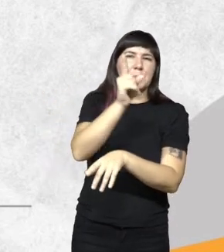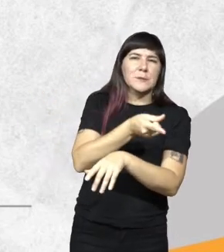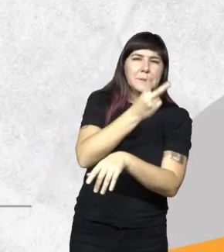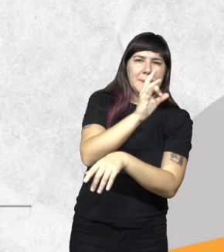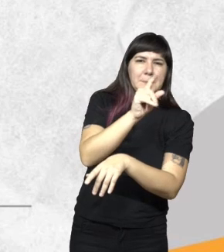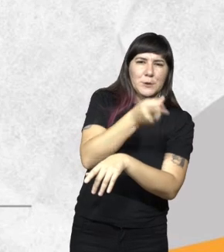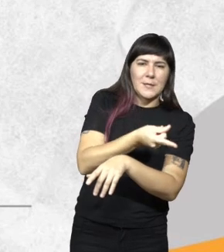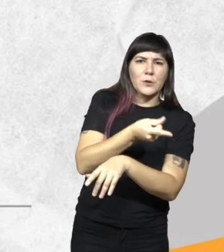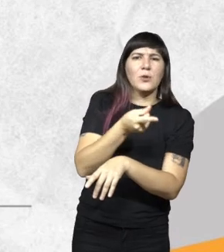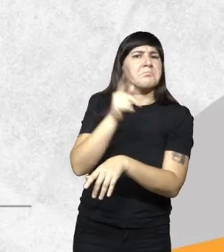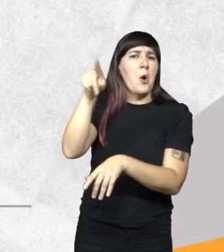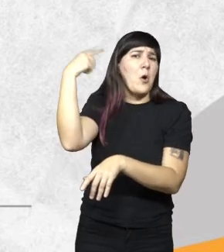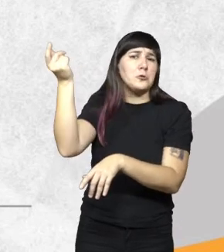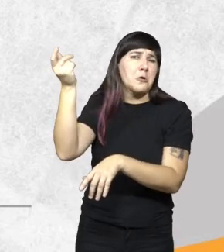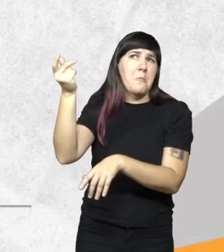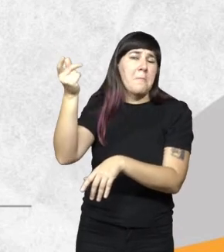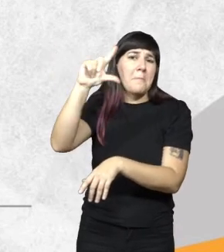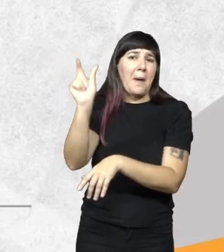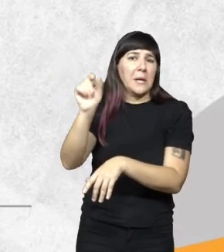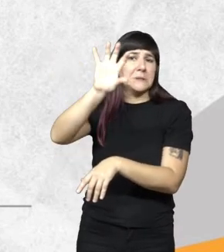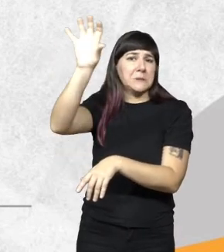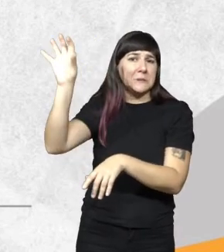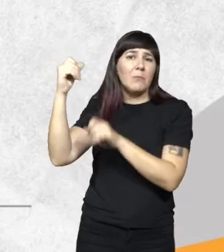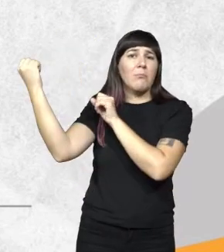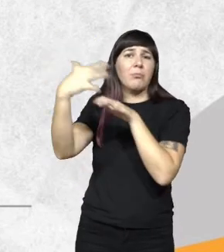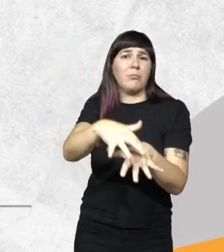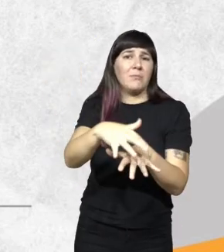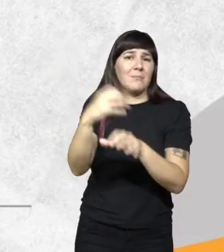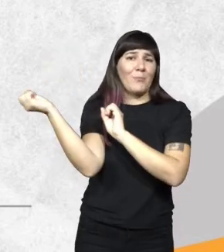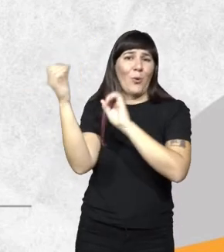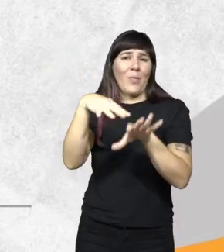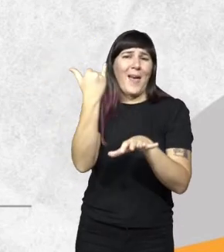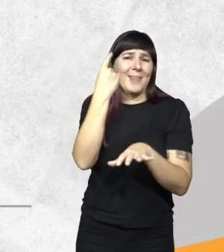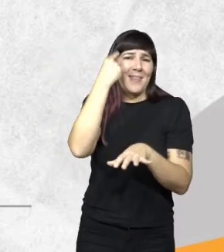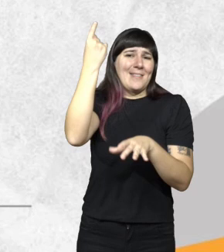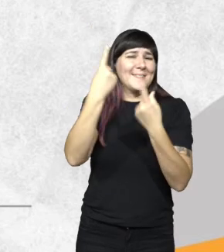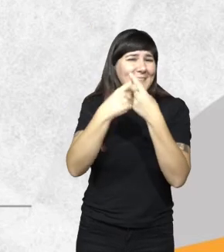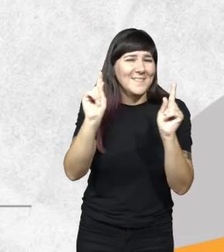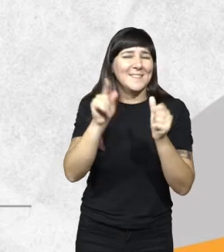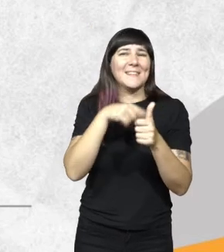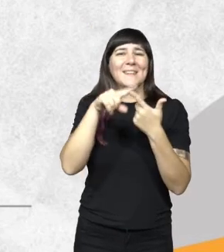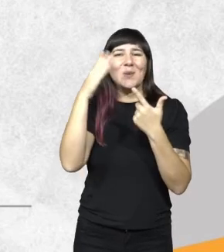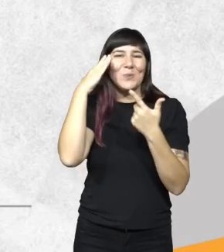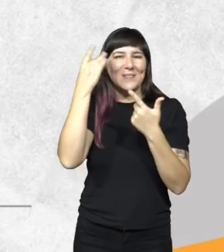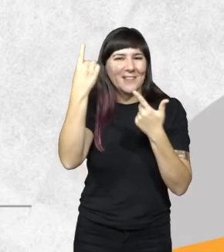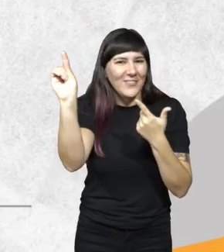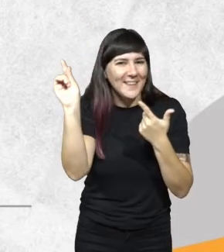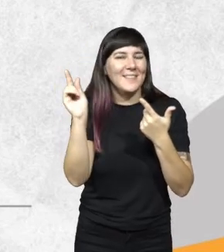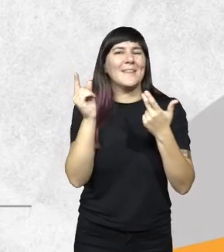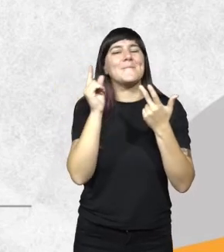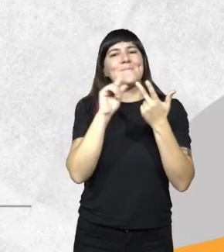20%, son de otros países y de otras provincias, tienen una idiosincrasia distinta, vienen de otra cultura y